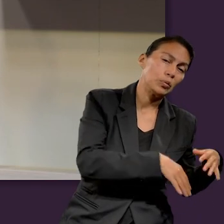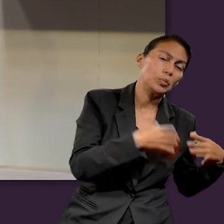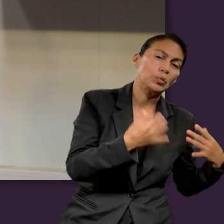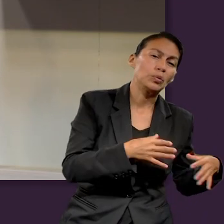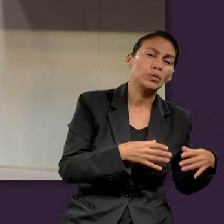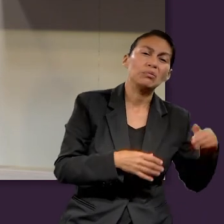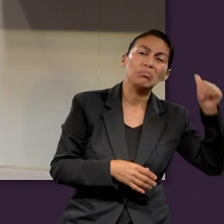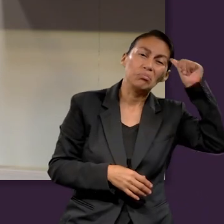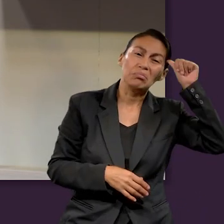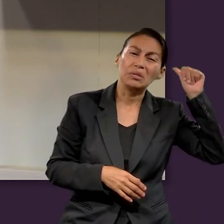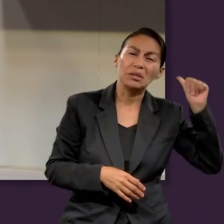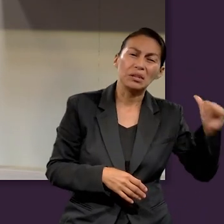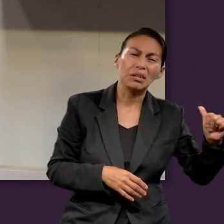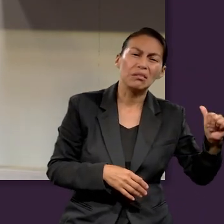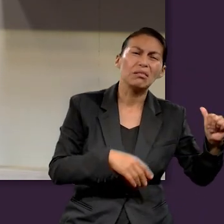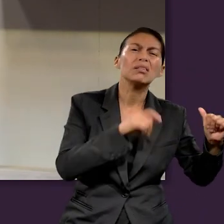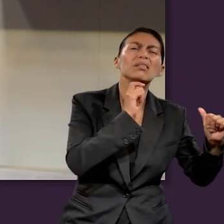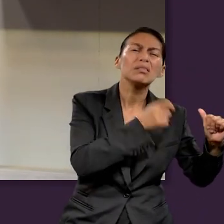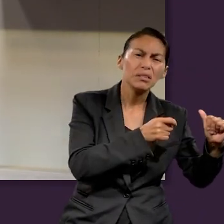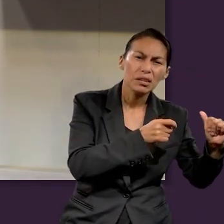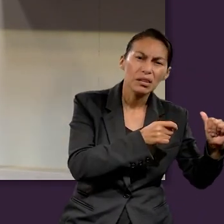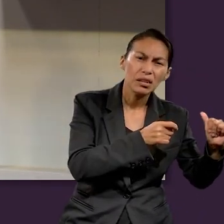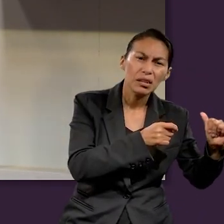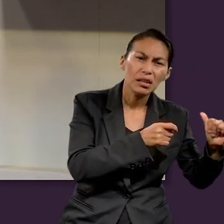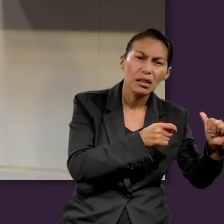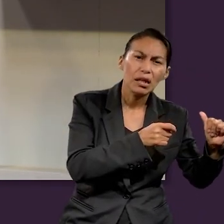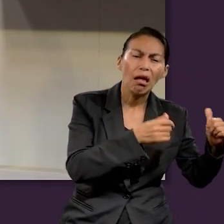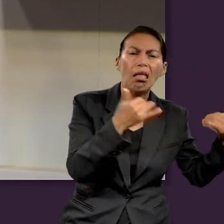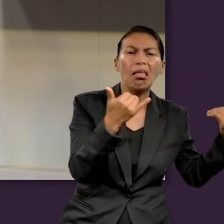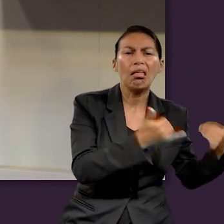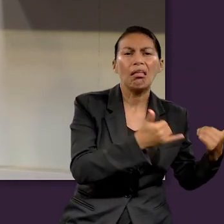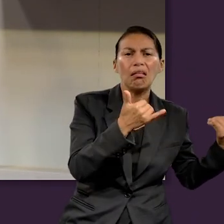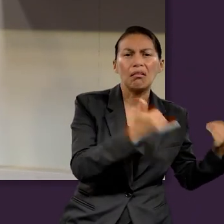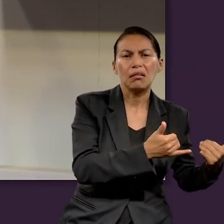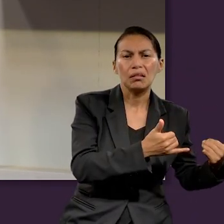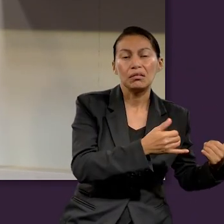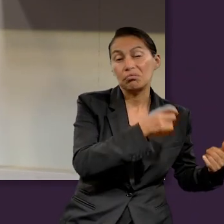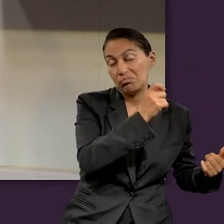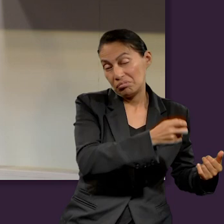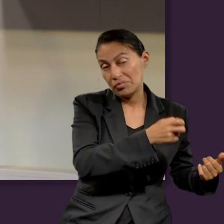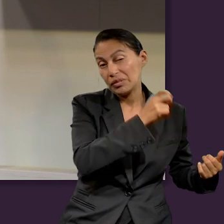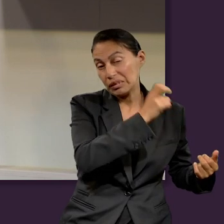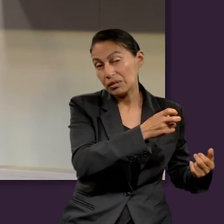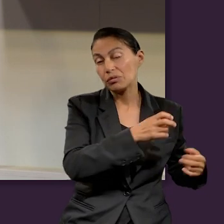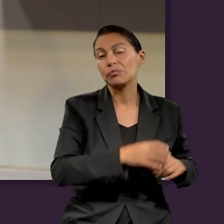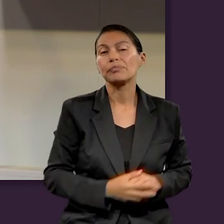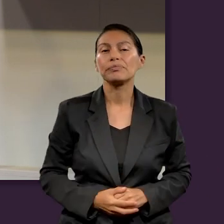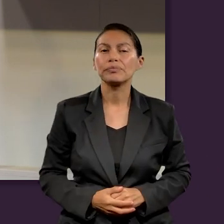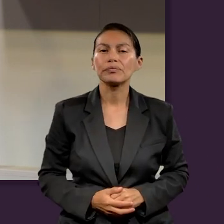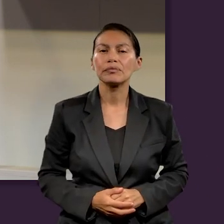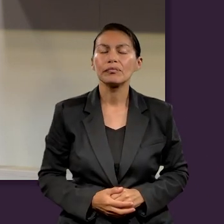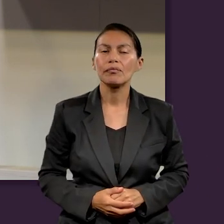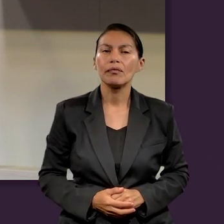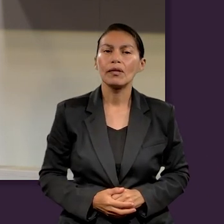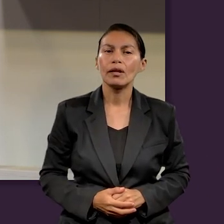pecado, dice, ¿qué es pecado? Es desobediencia. Desobediencia. Así de sencillo, ¿no?